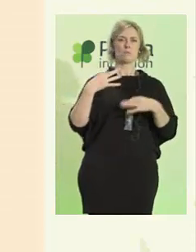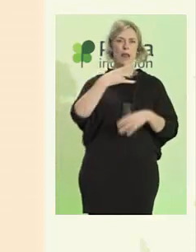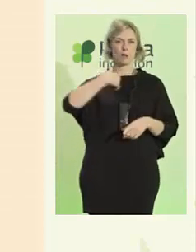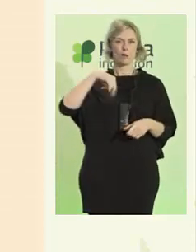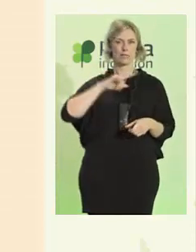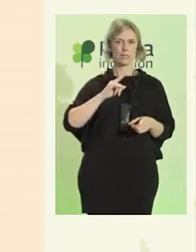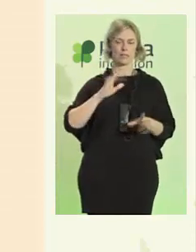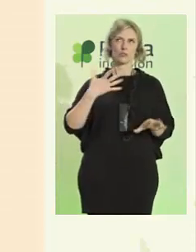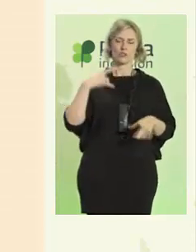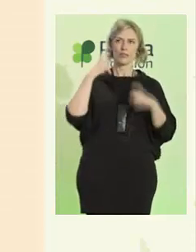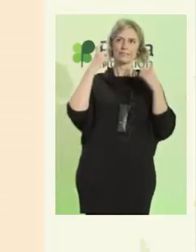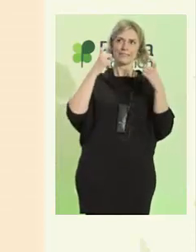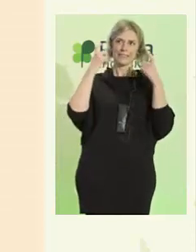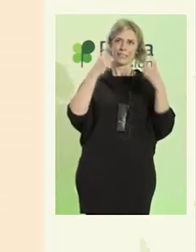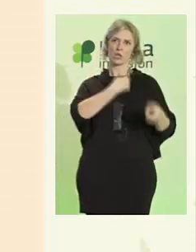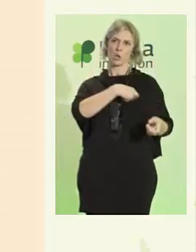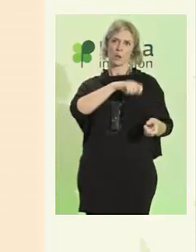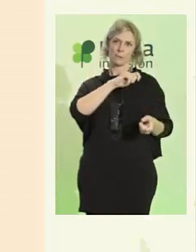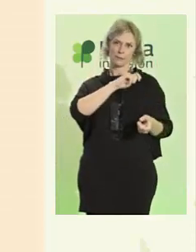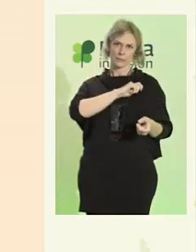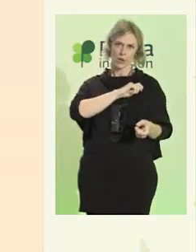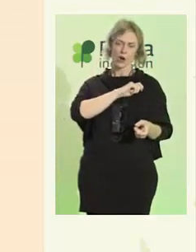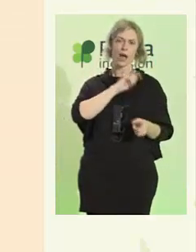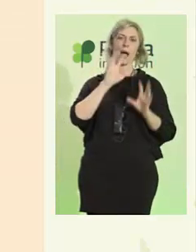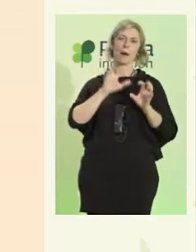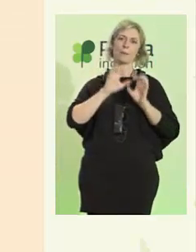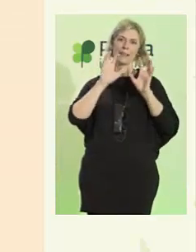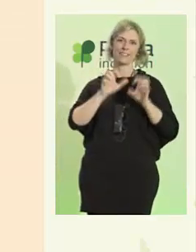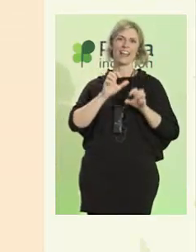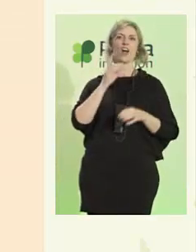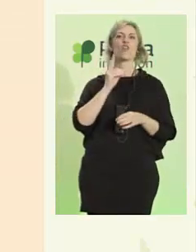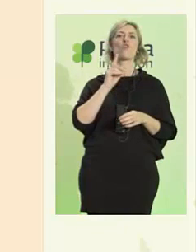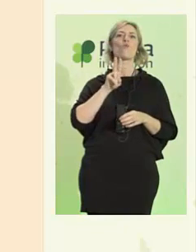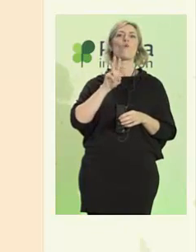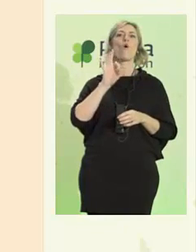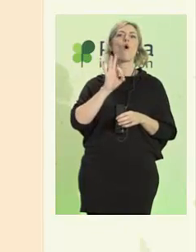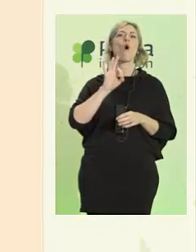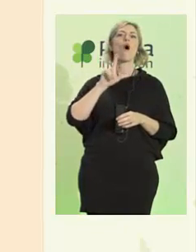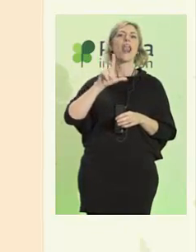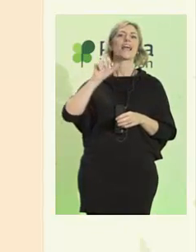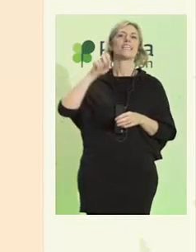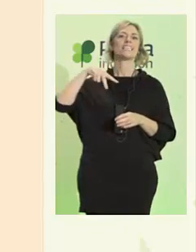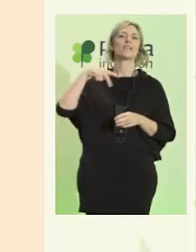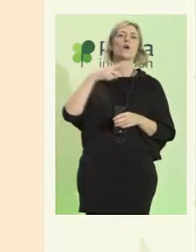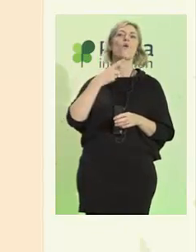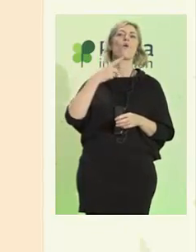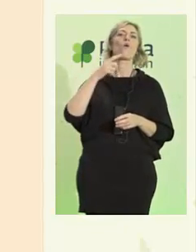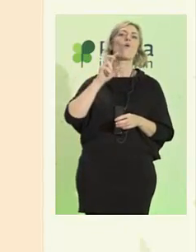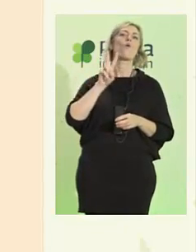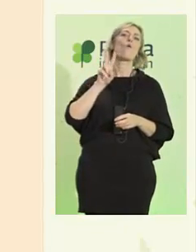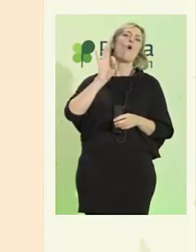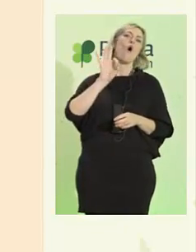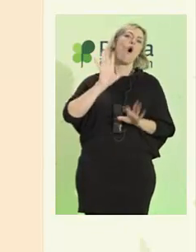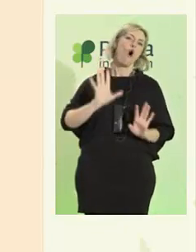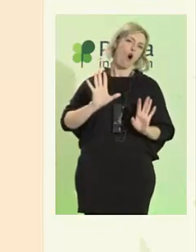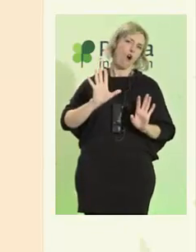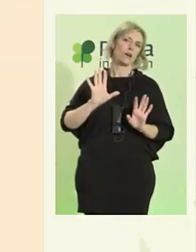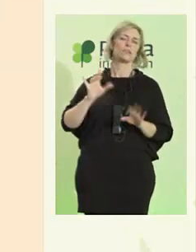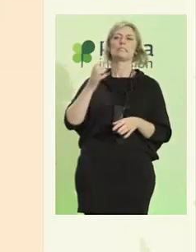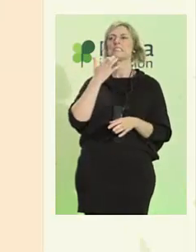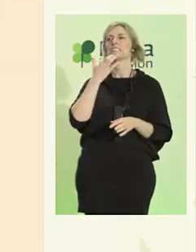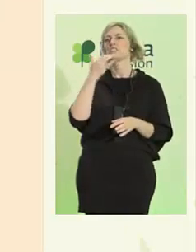intentando aprender español en Duolingo. Si de repente digo algo en español así que le suene, es culpa de Duolingo.